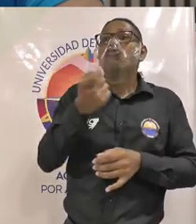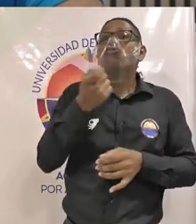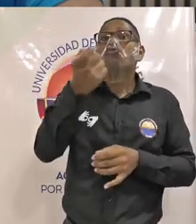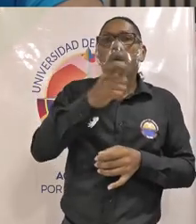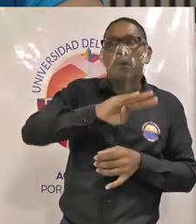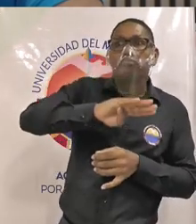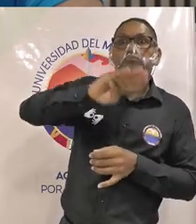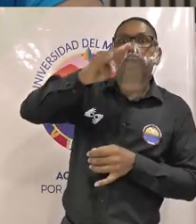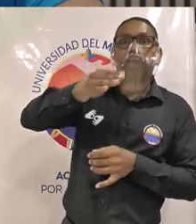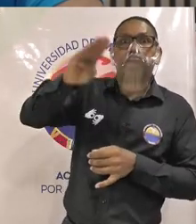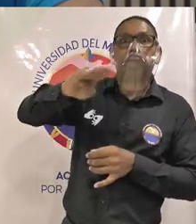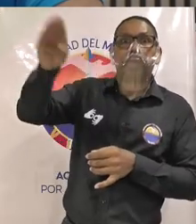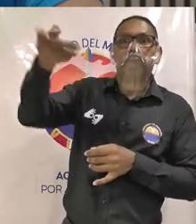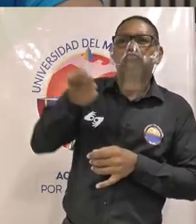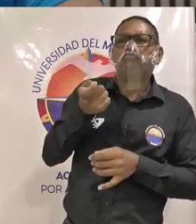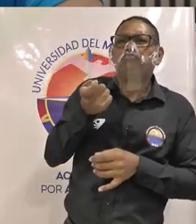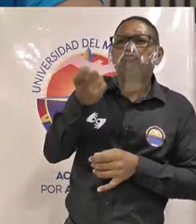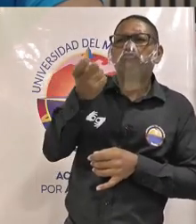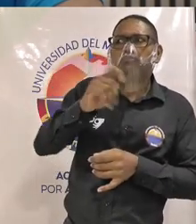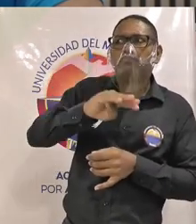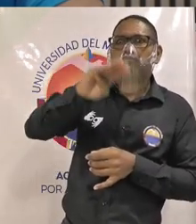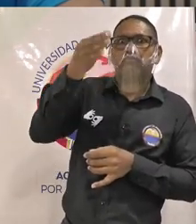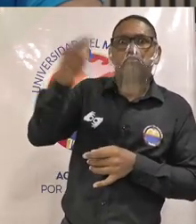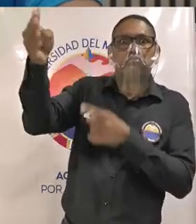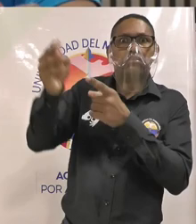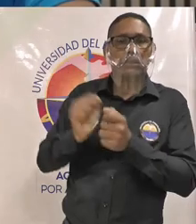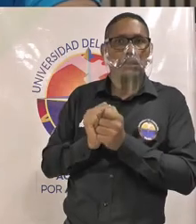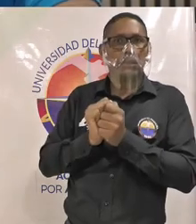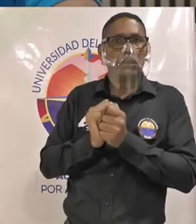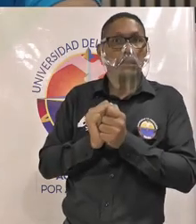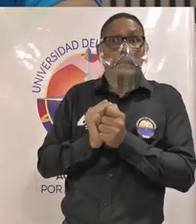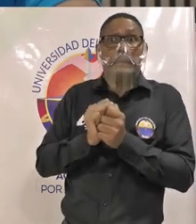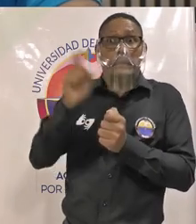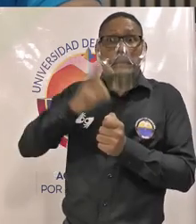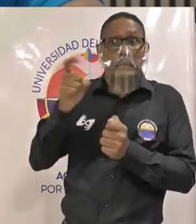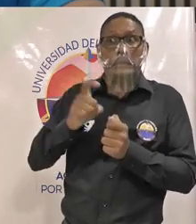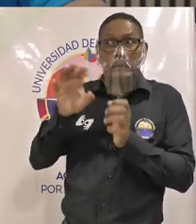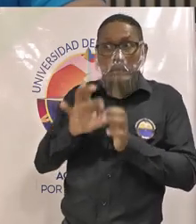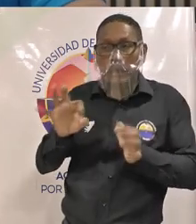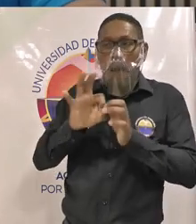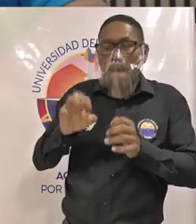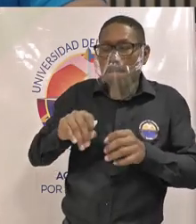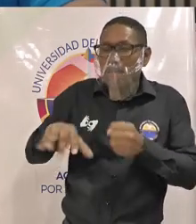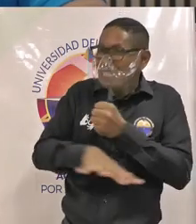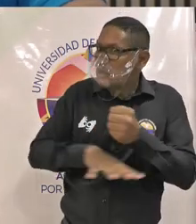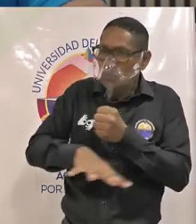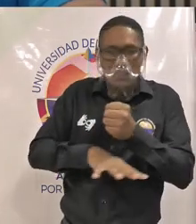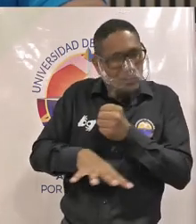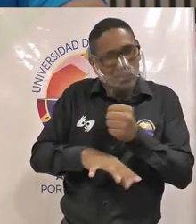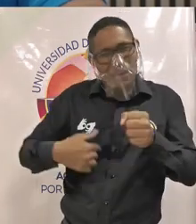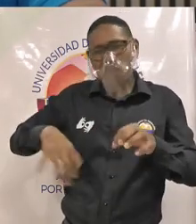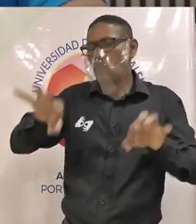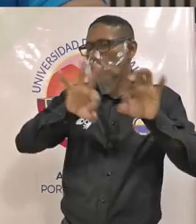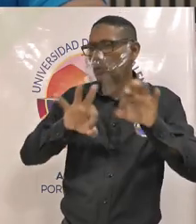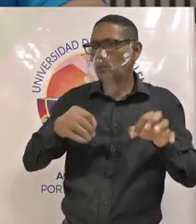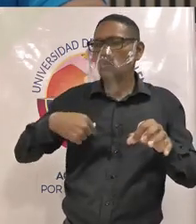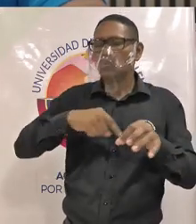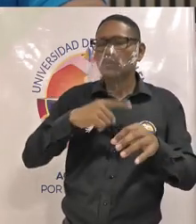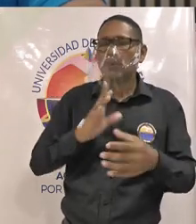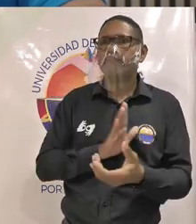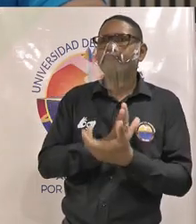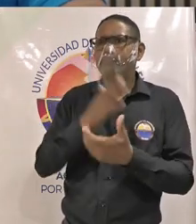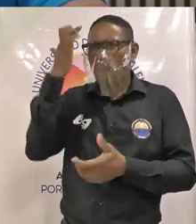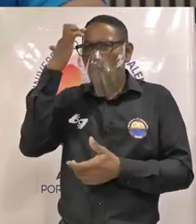prácticamente demasiado cerca y que es una necesidad básica para nosotros poder salir a un campo profesional